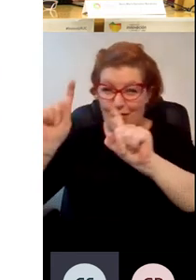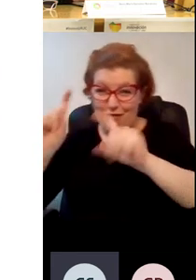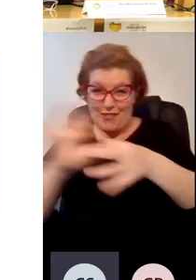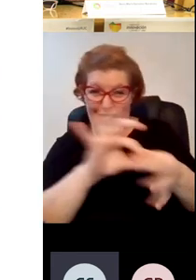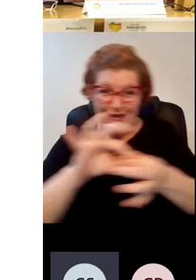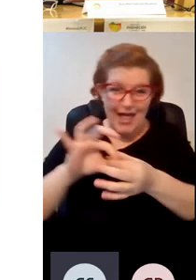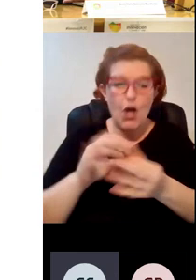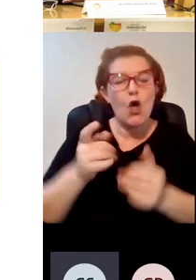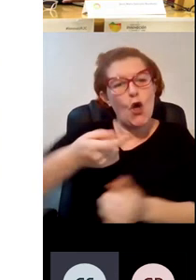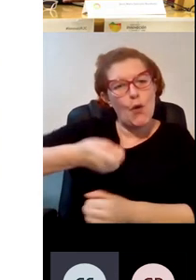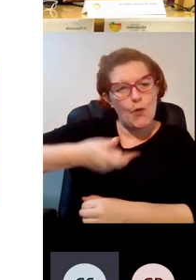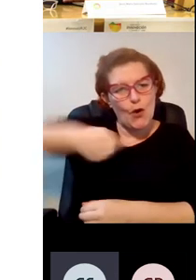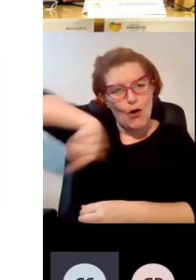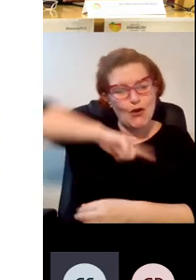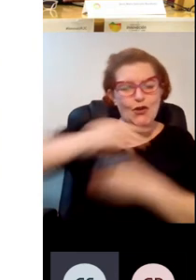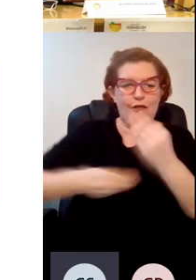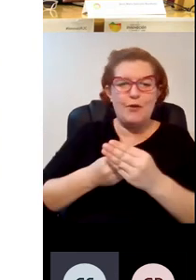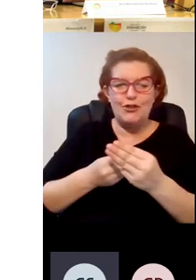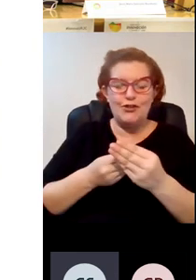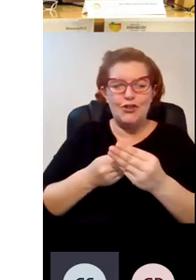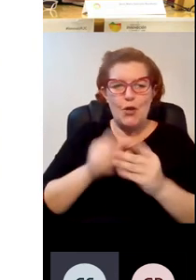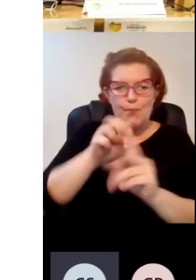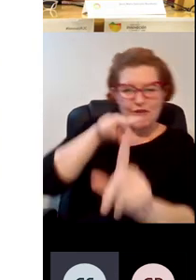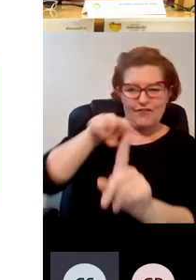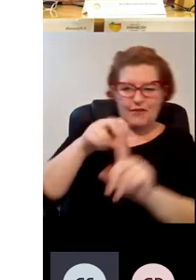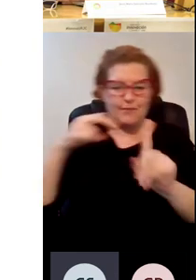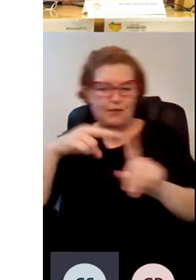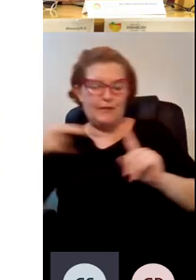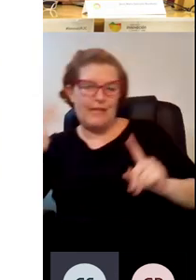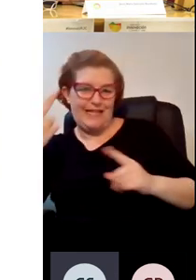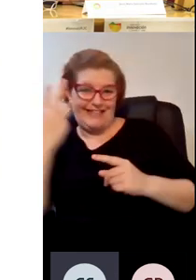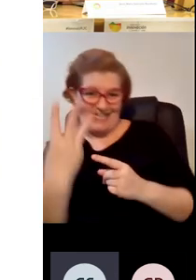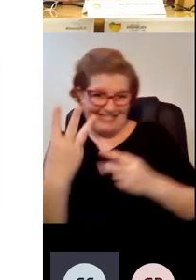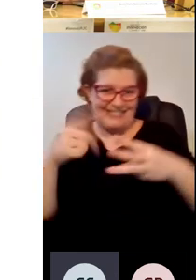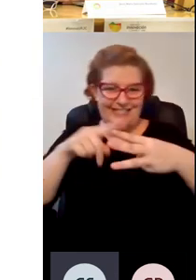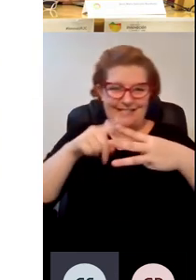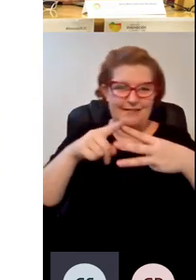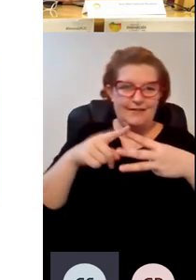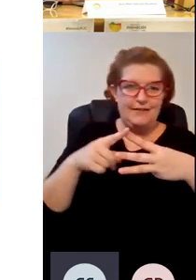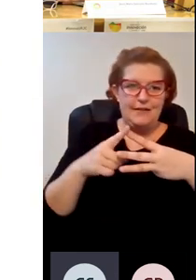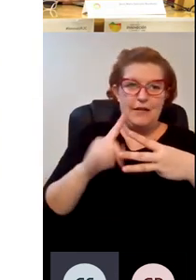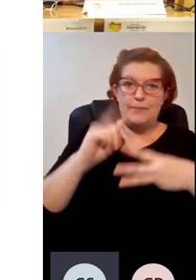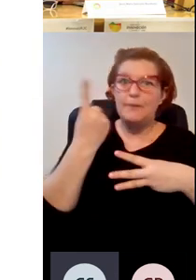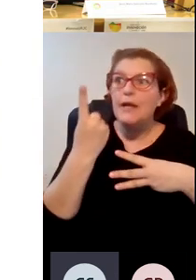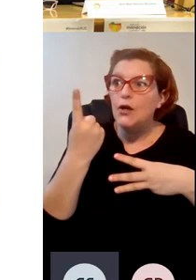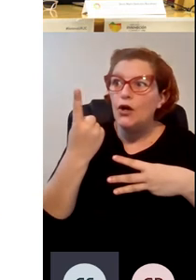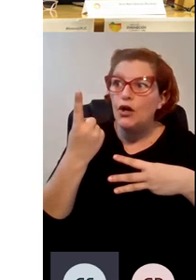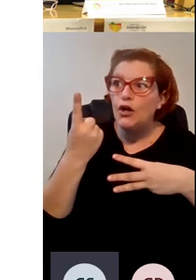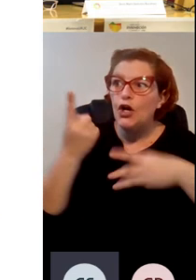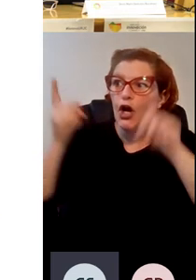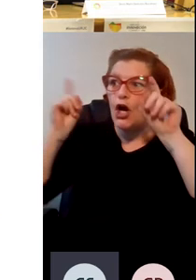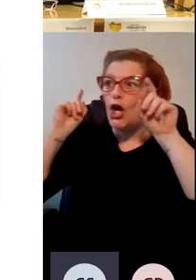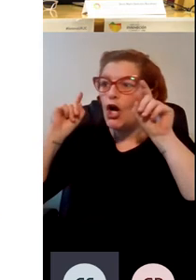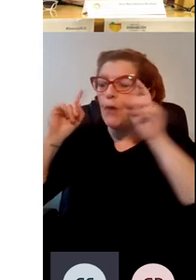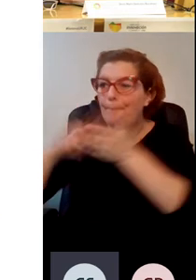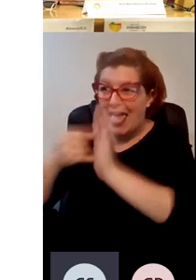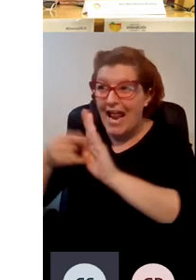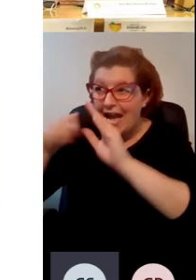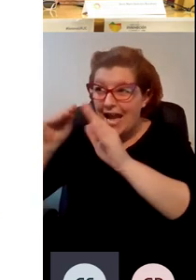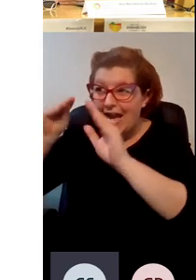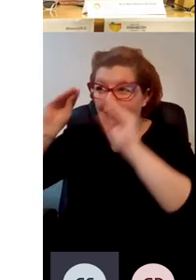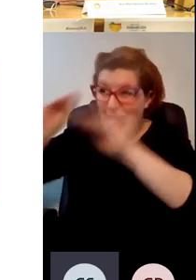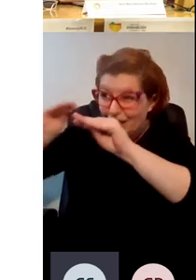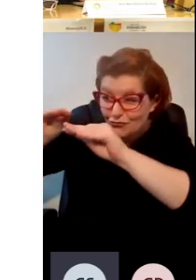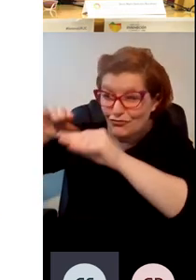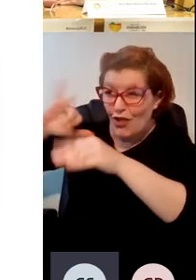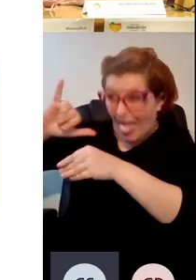lo planteamos desde tres sitios distintos el primero es ¿está incluida la docencia en nuestros planes de estudio? entonces hemos hecho una